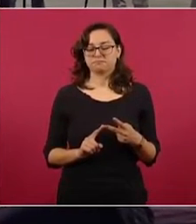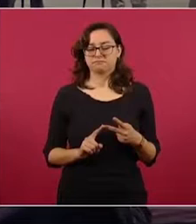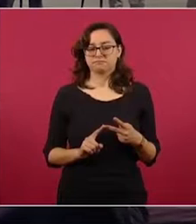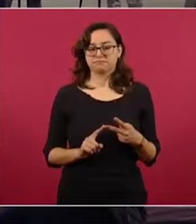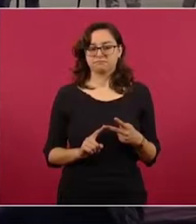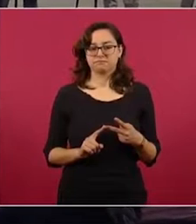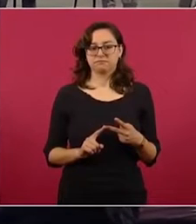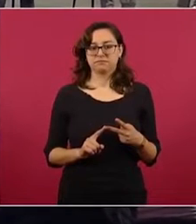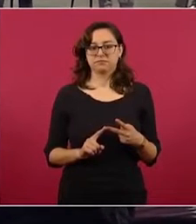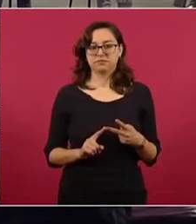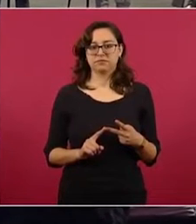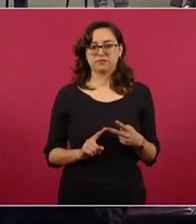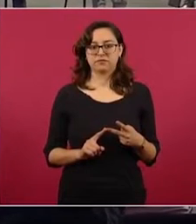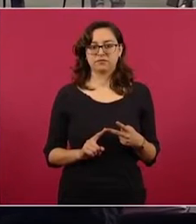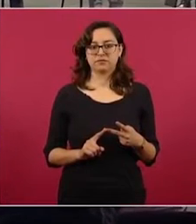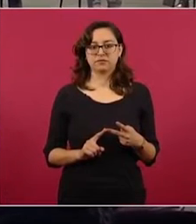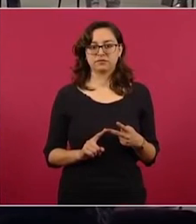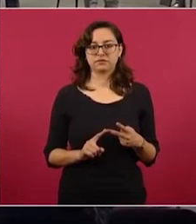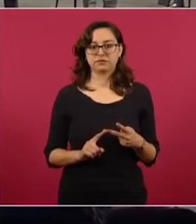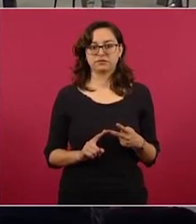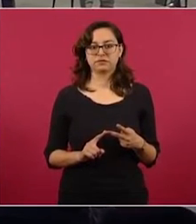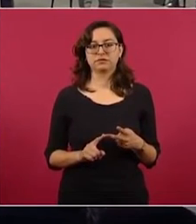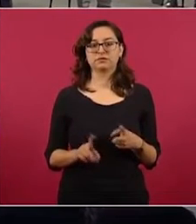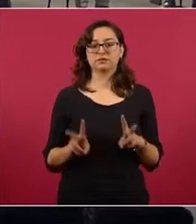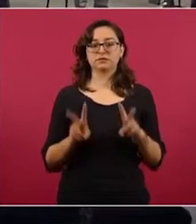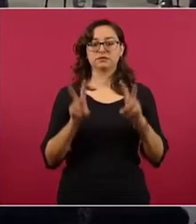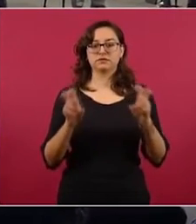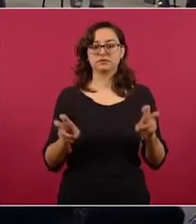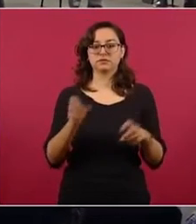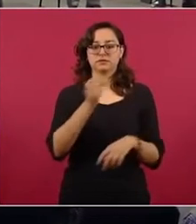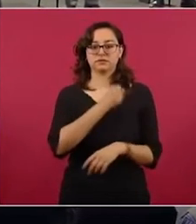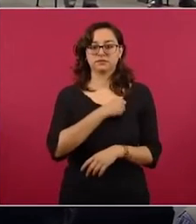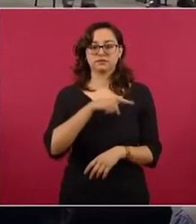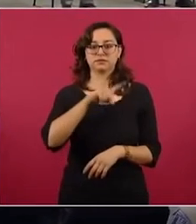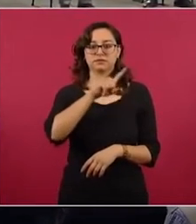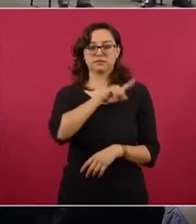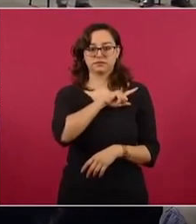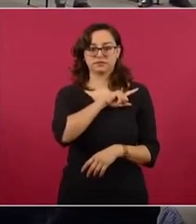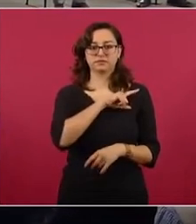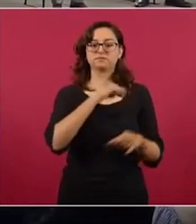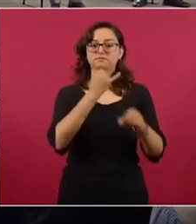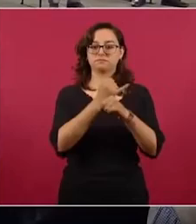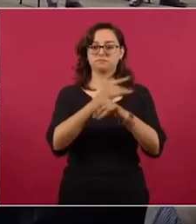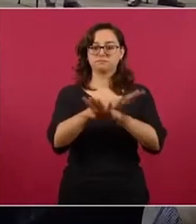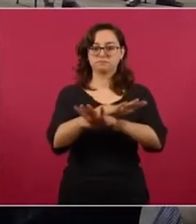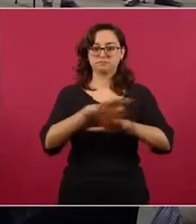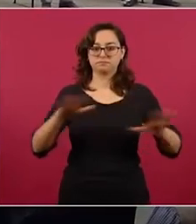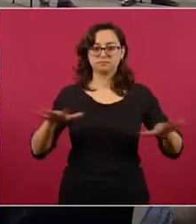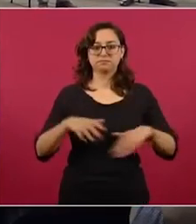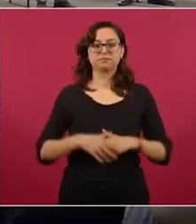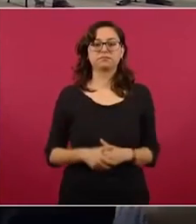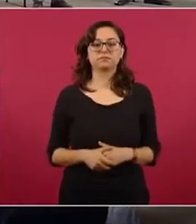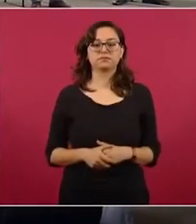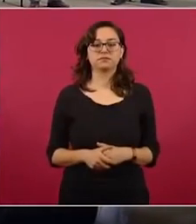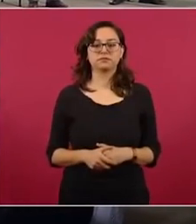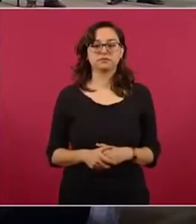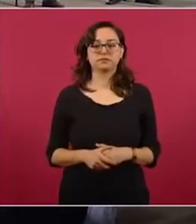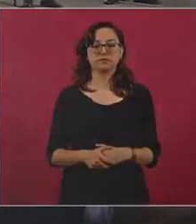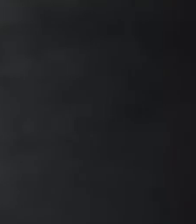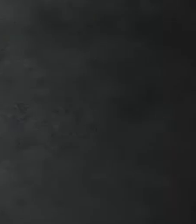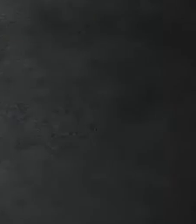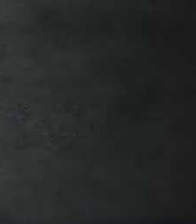la información sobre salud del día de hoy. En primer lugar…